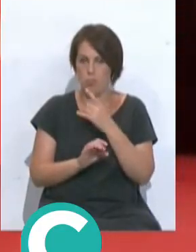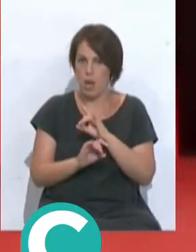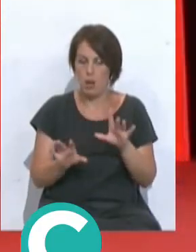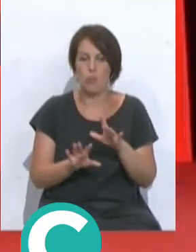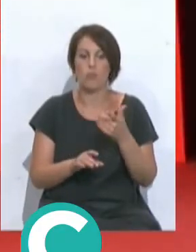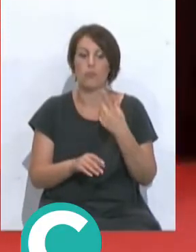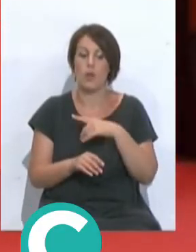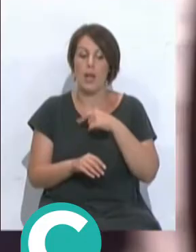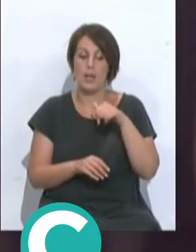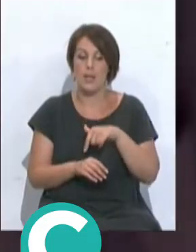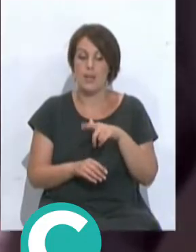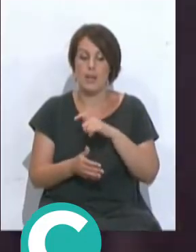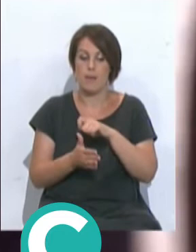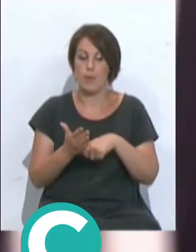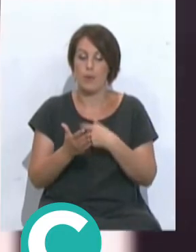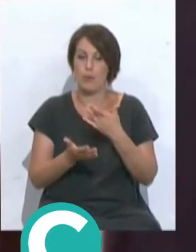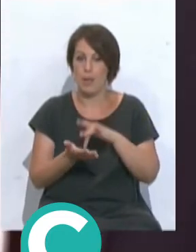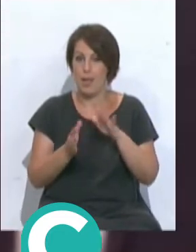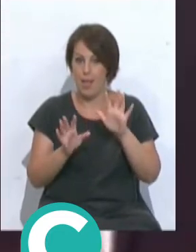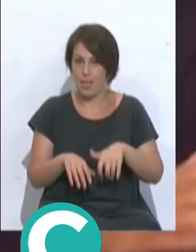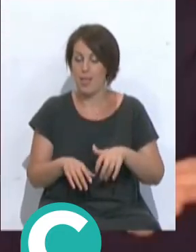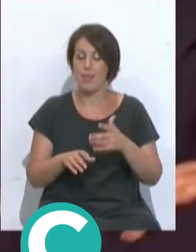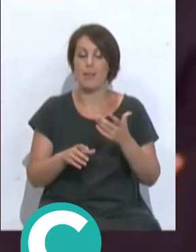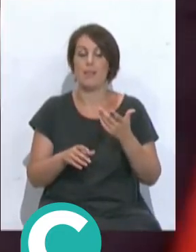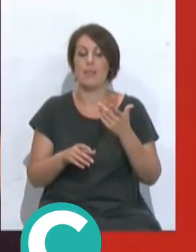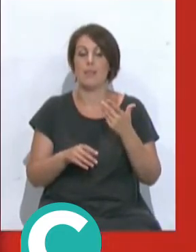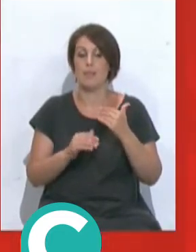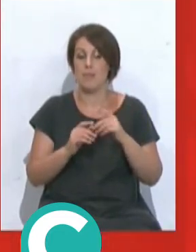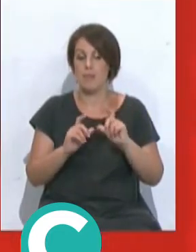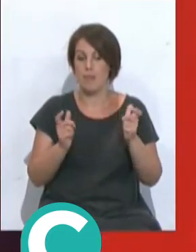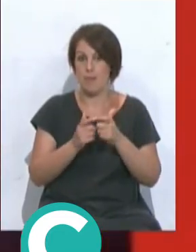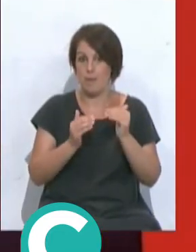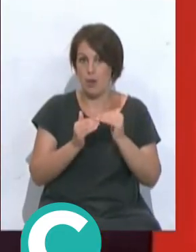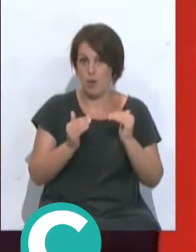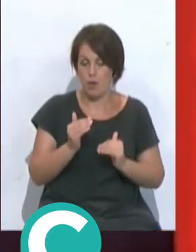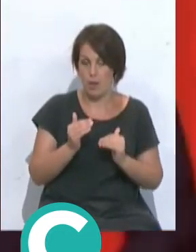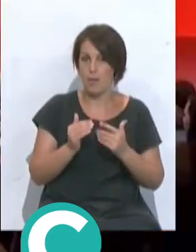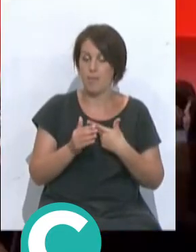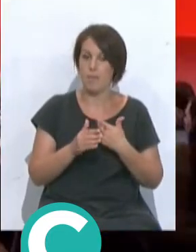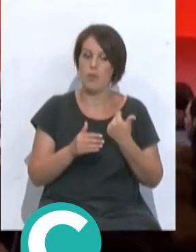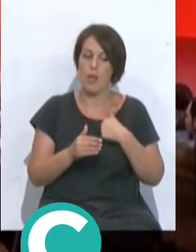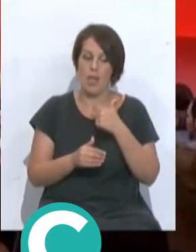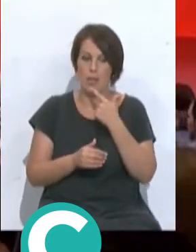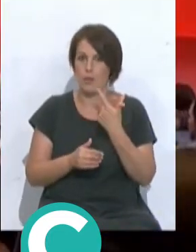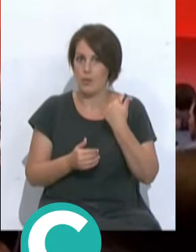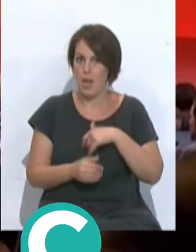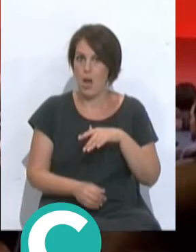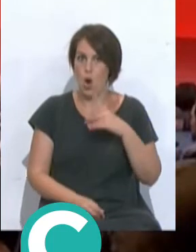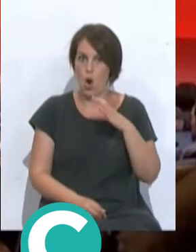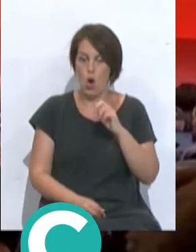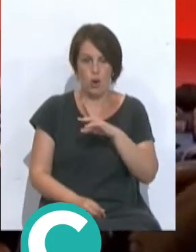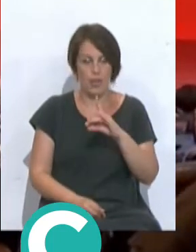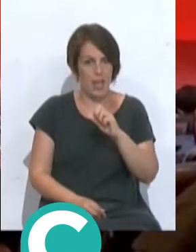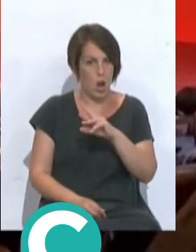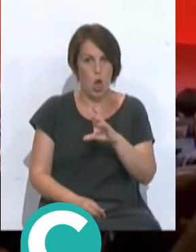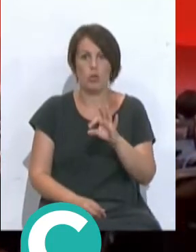De hecho, firmamos aquí cuando firmó en el Cádiz con las secciones inferiores justo antes del Waford y tal, yo ya se lo había dicho también a Juan Carlos Cordero, Juan Carlos